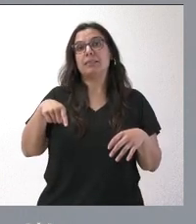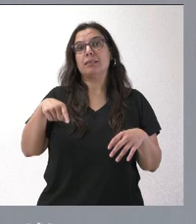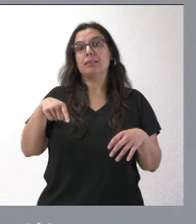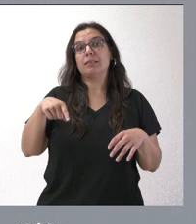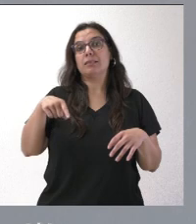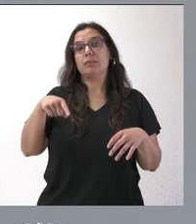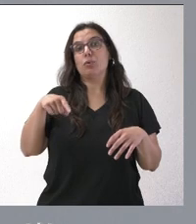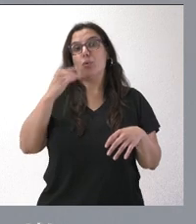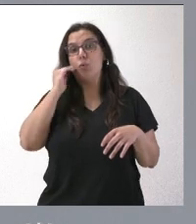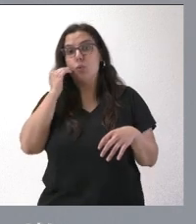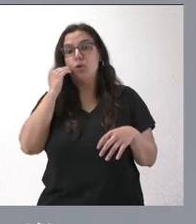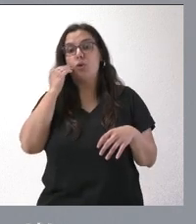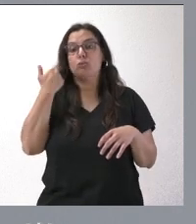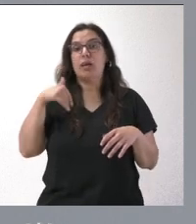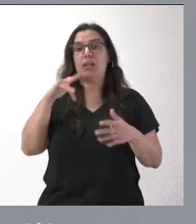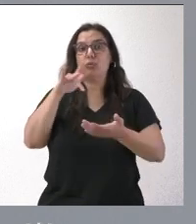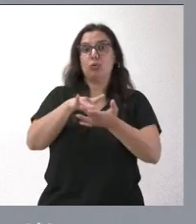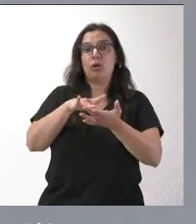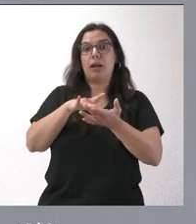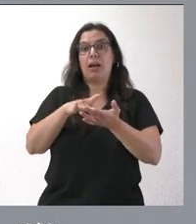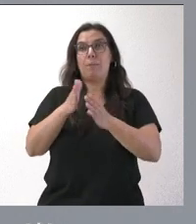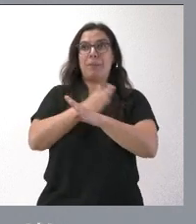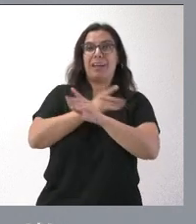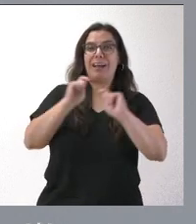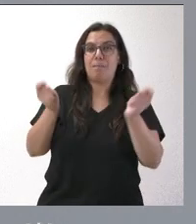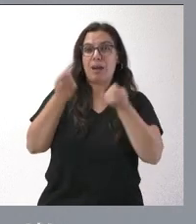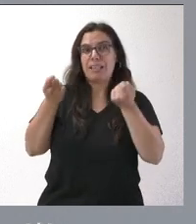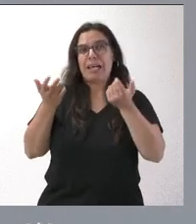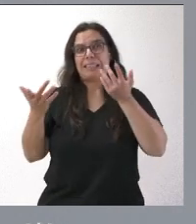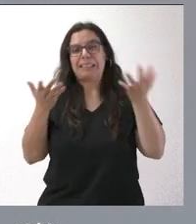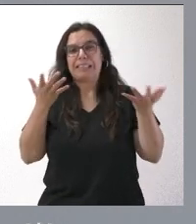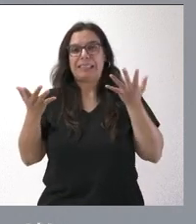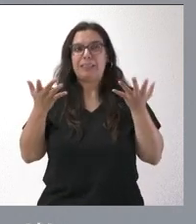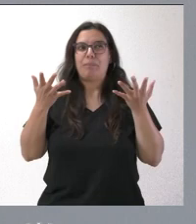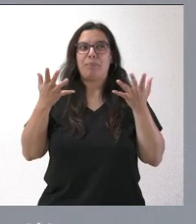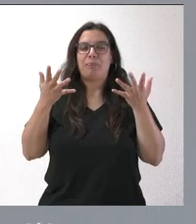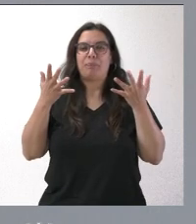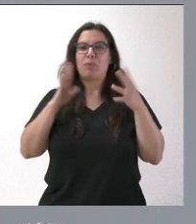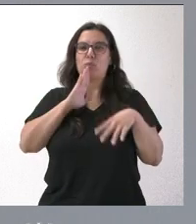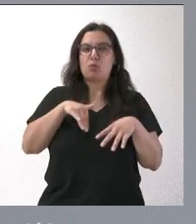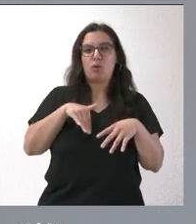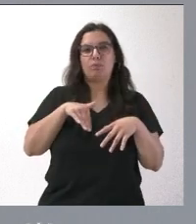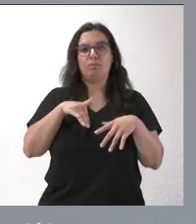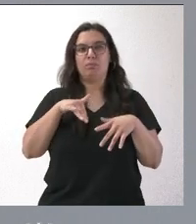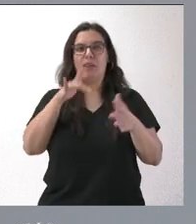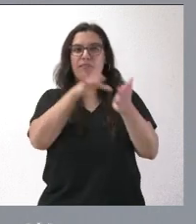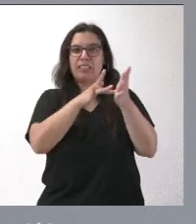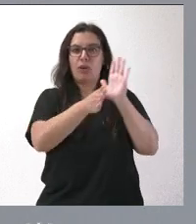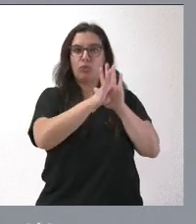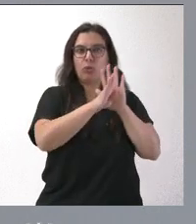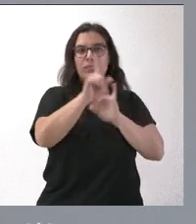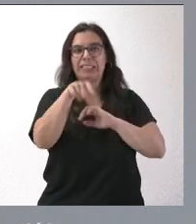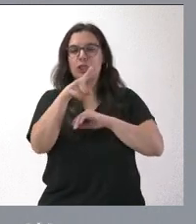julio estemos ya en esta fase de precampaña, pues aconseja mantener esa fecha o buscar otra